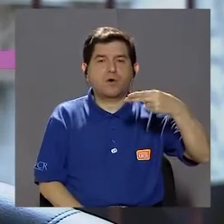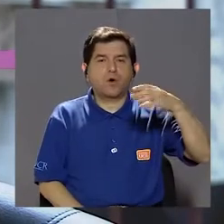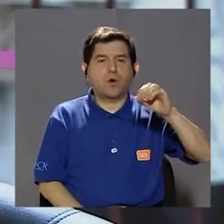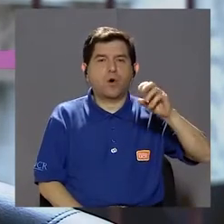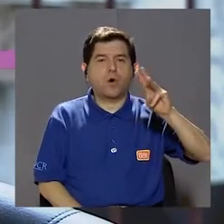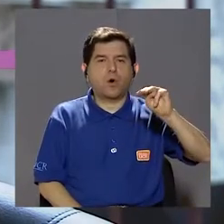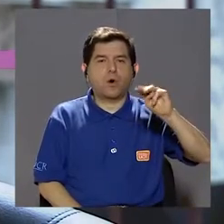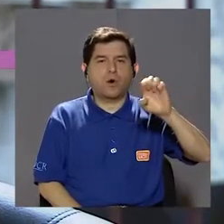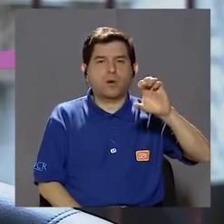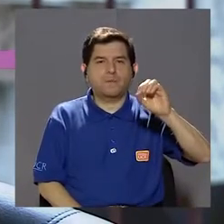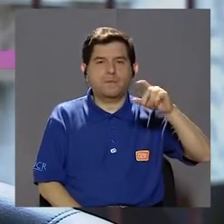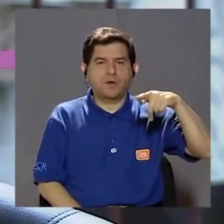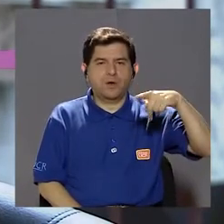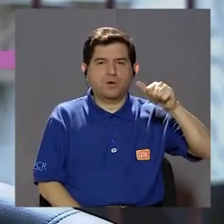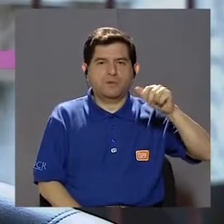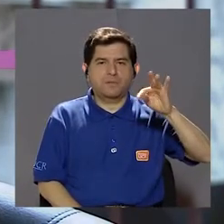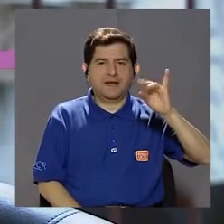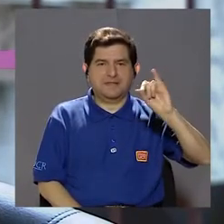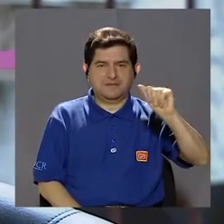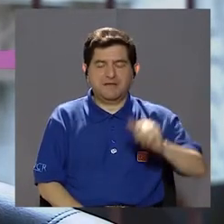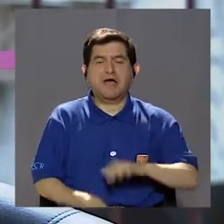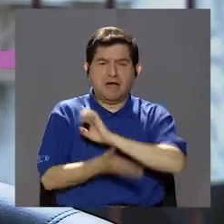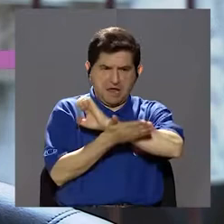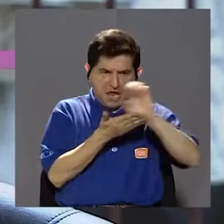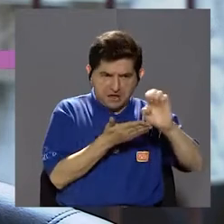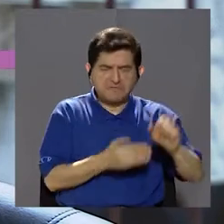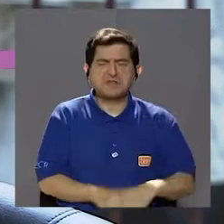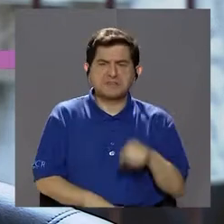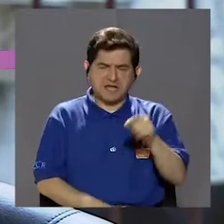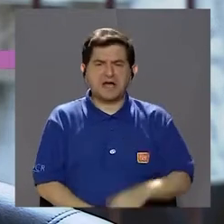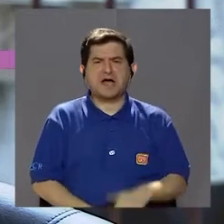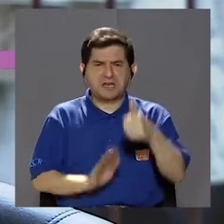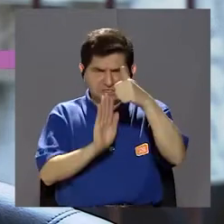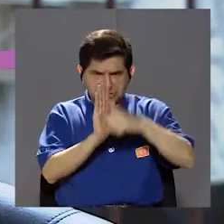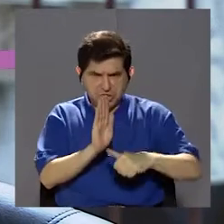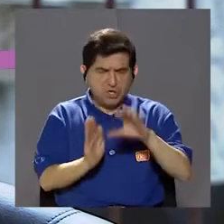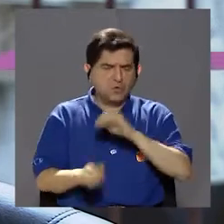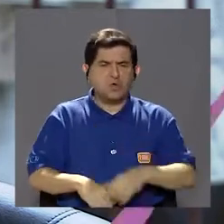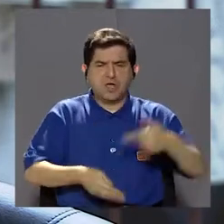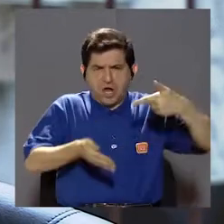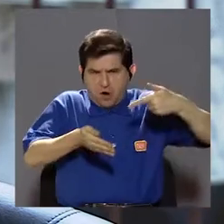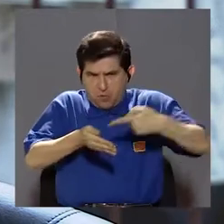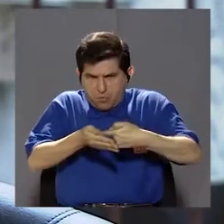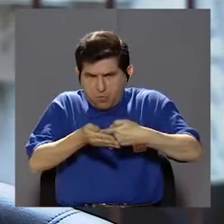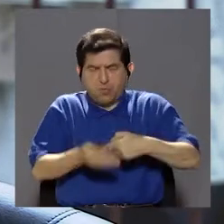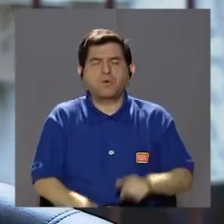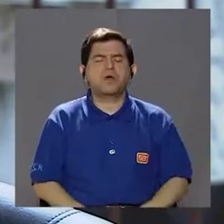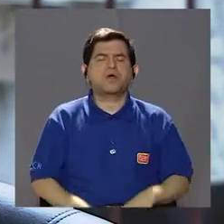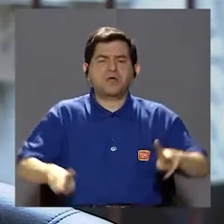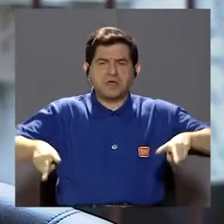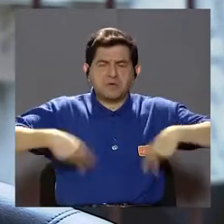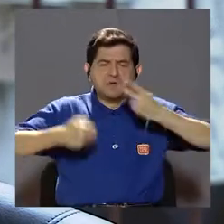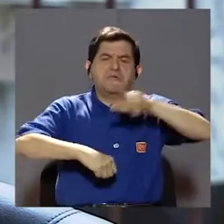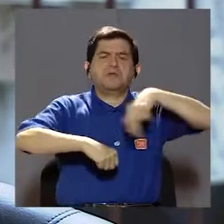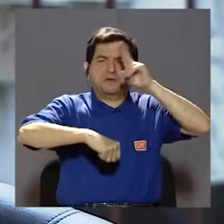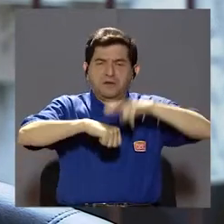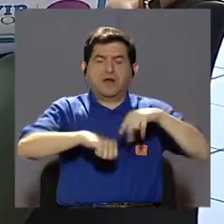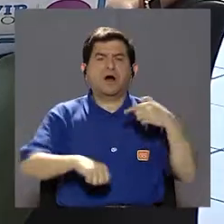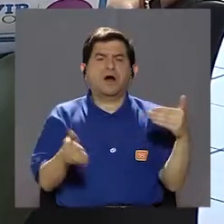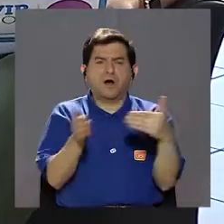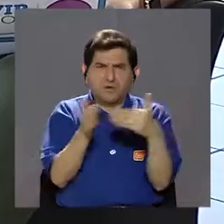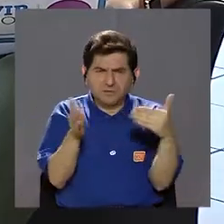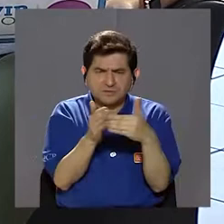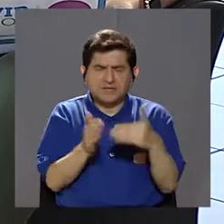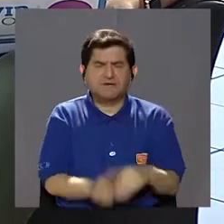combinar, la persona no tiene que llegar a una cirugía, no tiene que llegar a infiltrarse, y va a tener una calidad de vida prácticamente normal. Yo